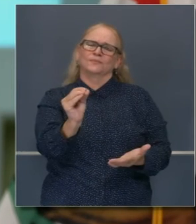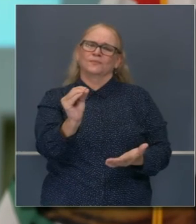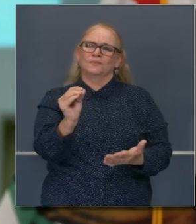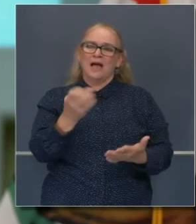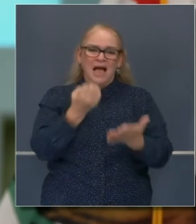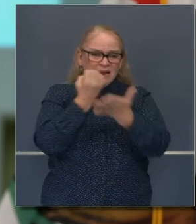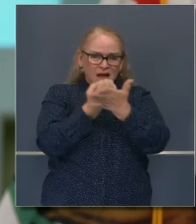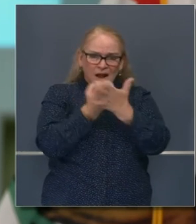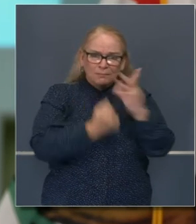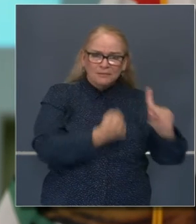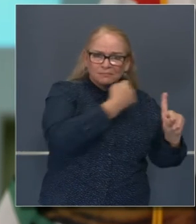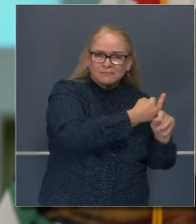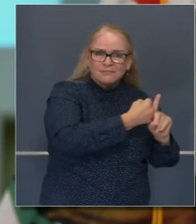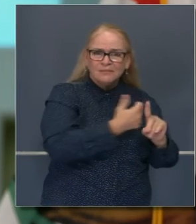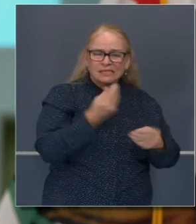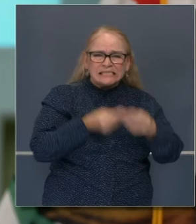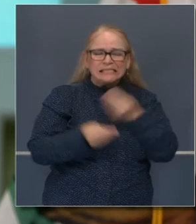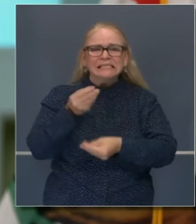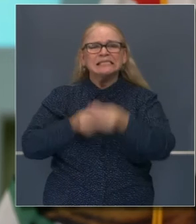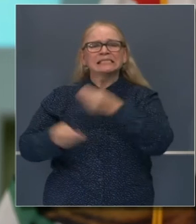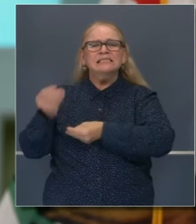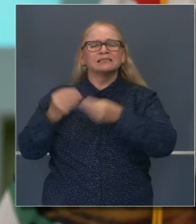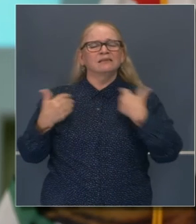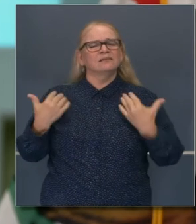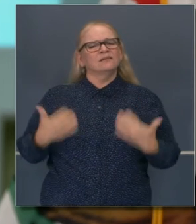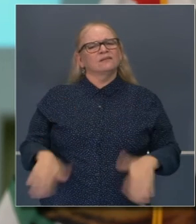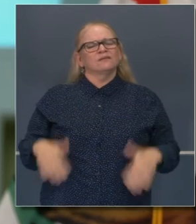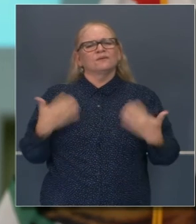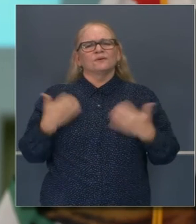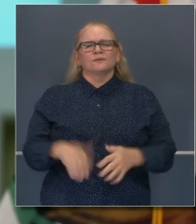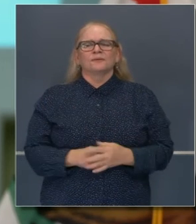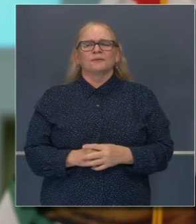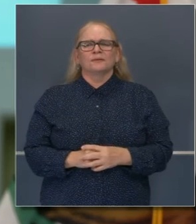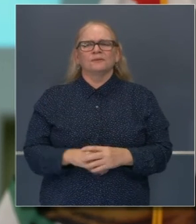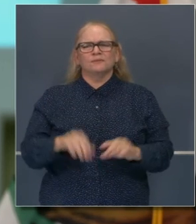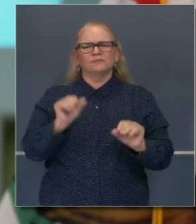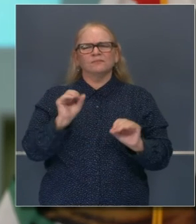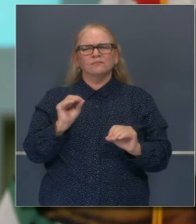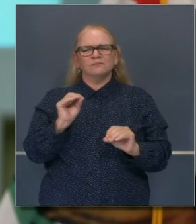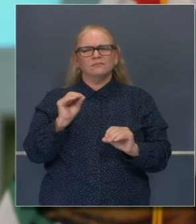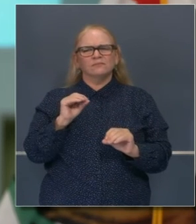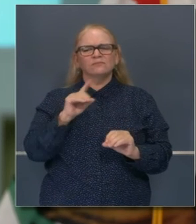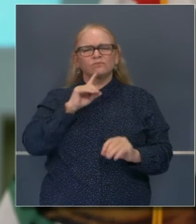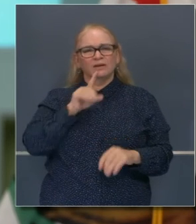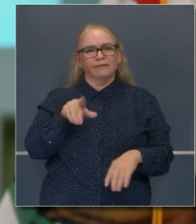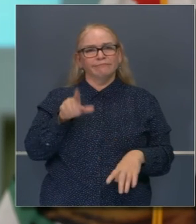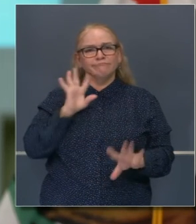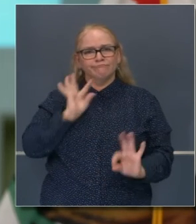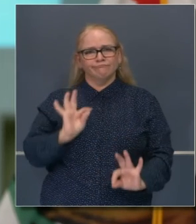destruye muchas cosas. Y no creo que a nadie le conviene decir lo contrario.